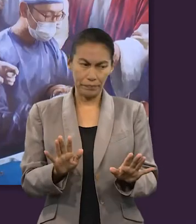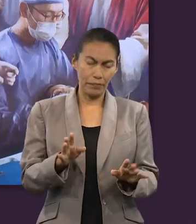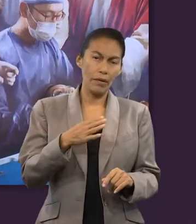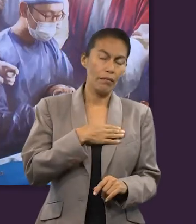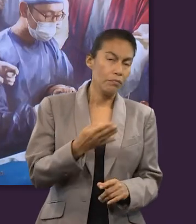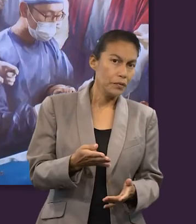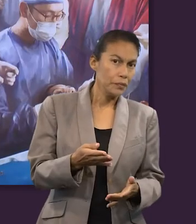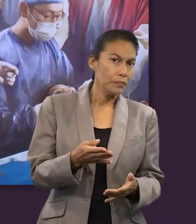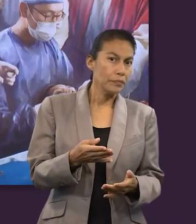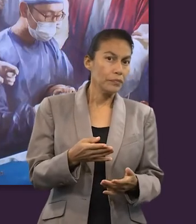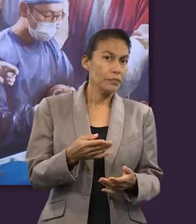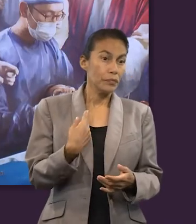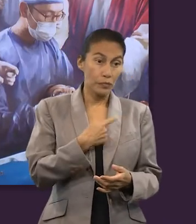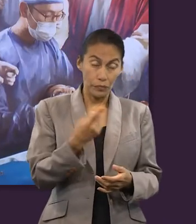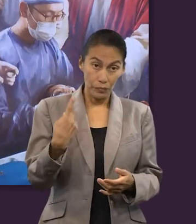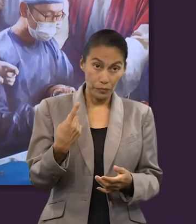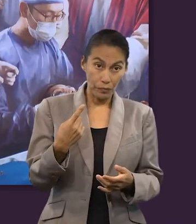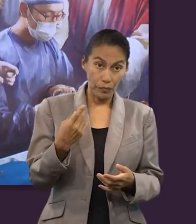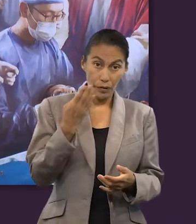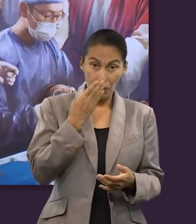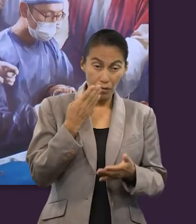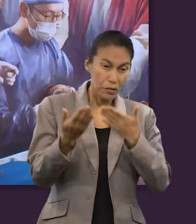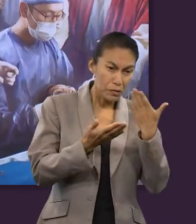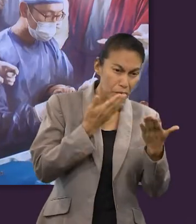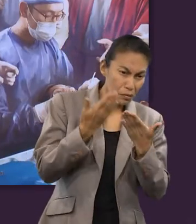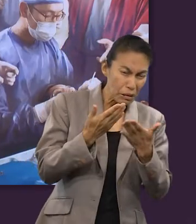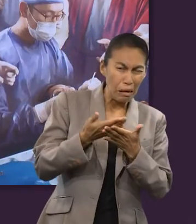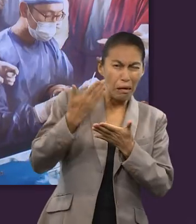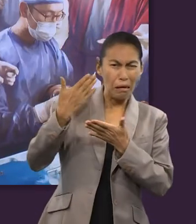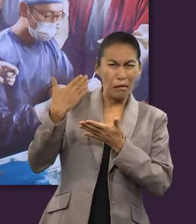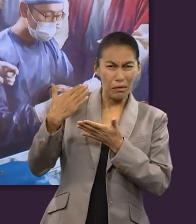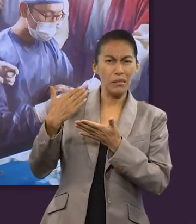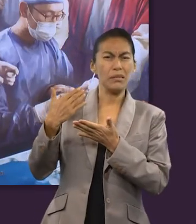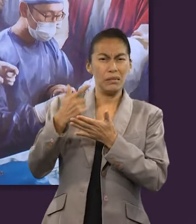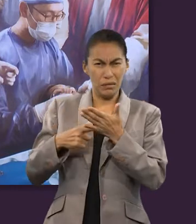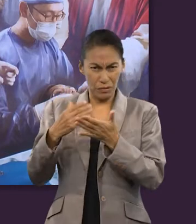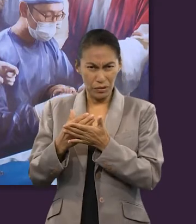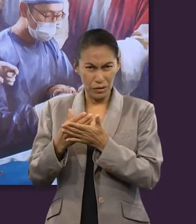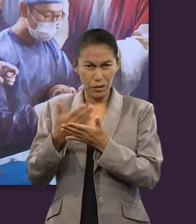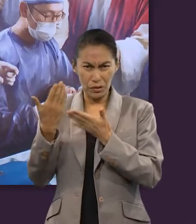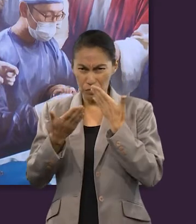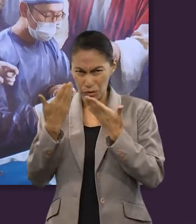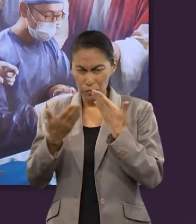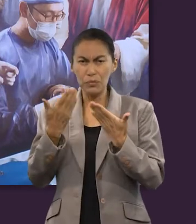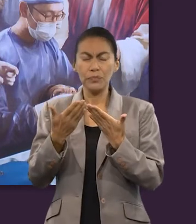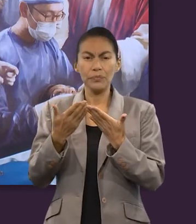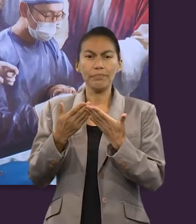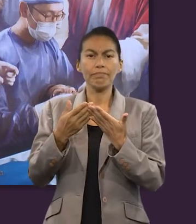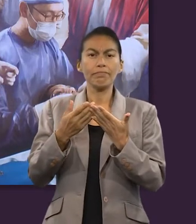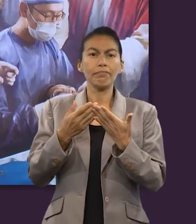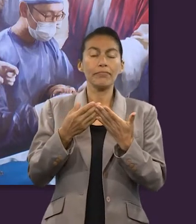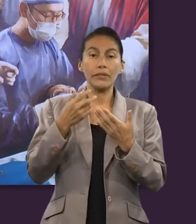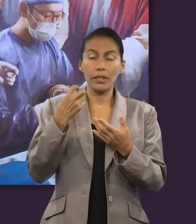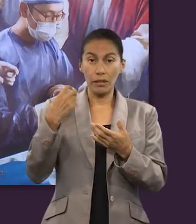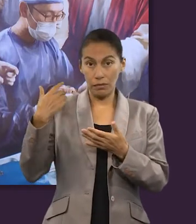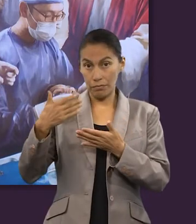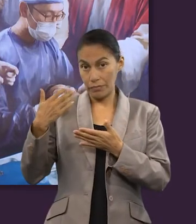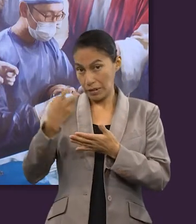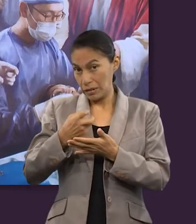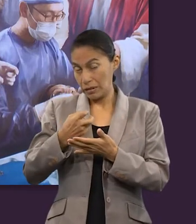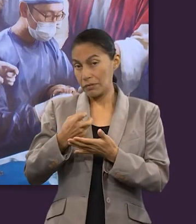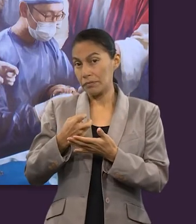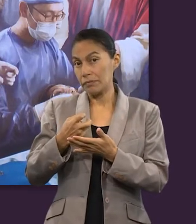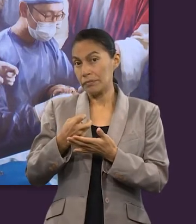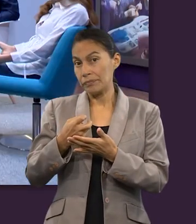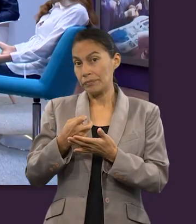estudia a detalle otras resurrecciones, de las que ya ha hablado la lección en ocasiones anteriores, nos damos